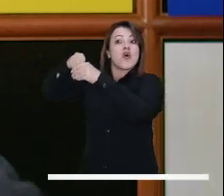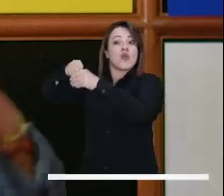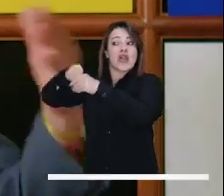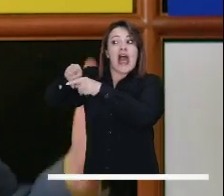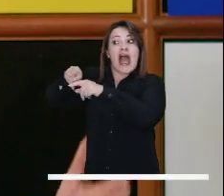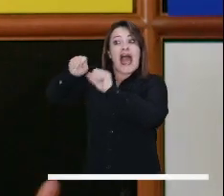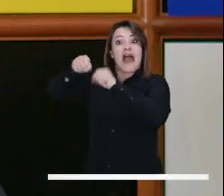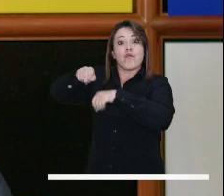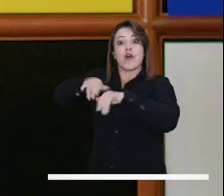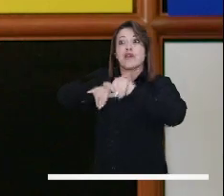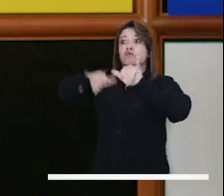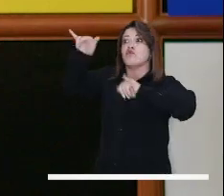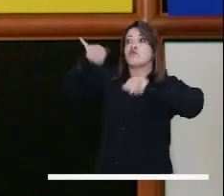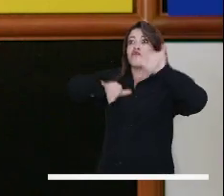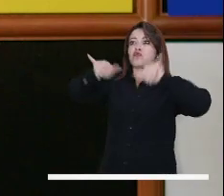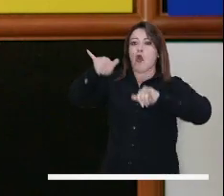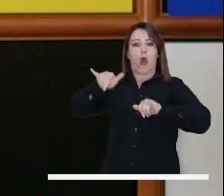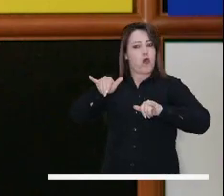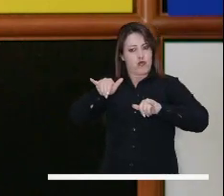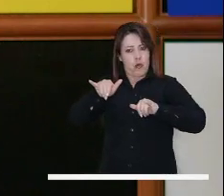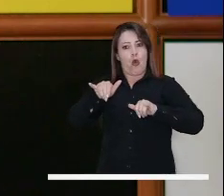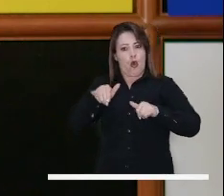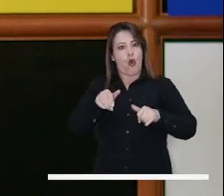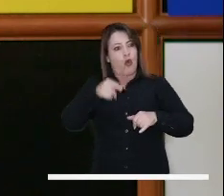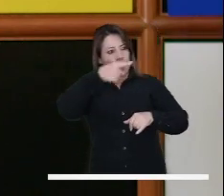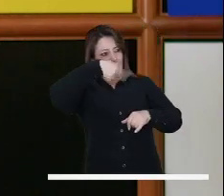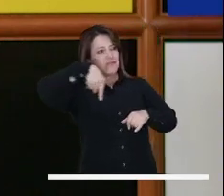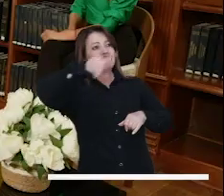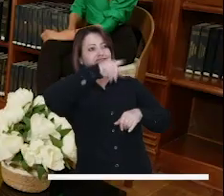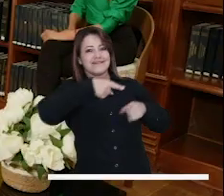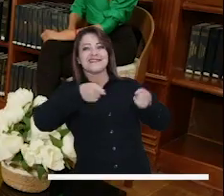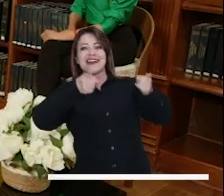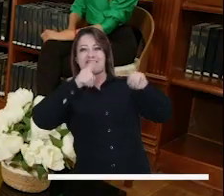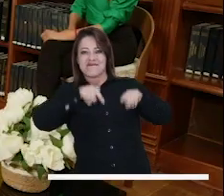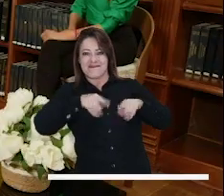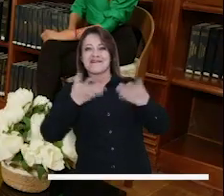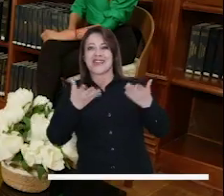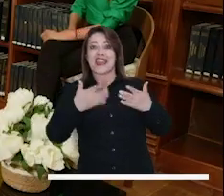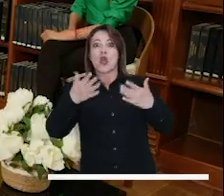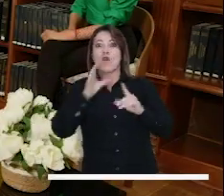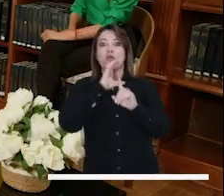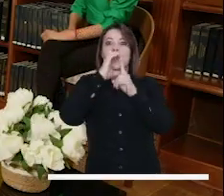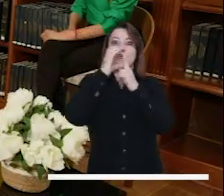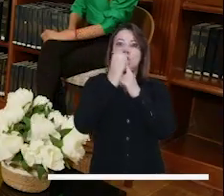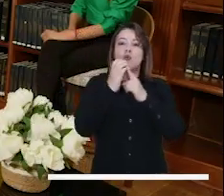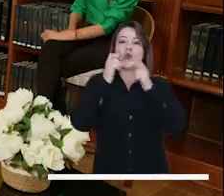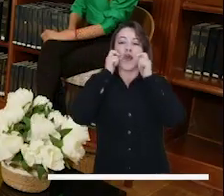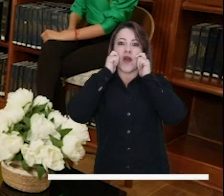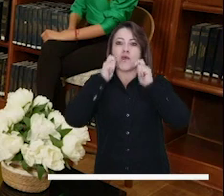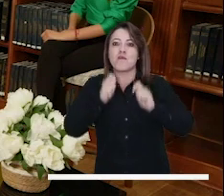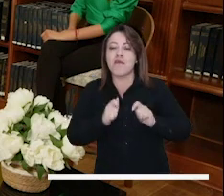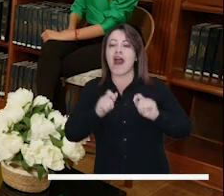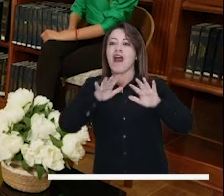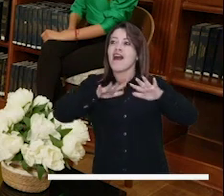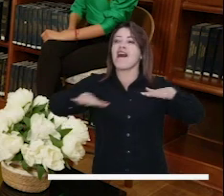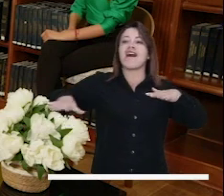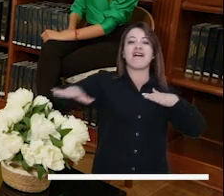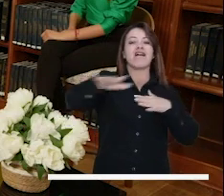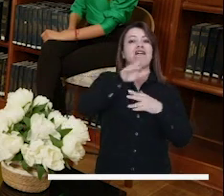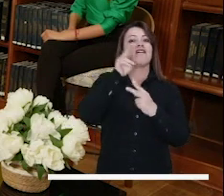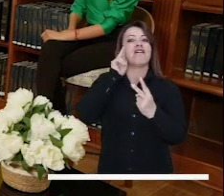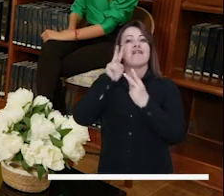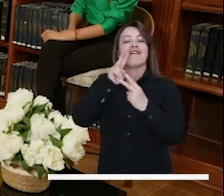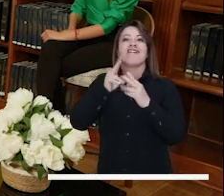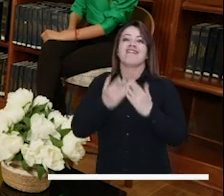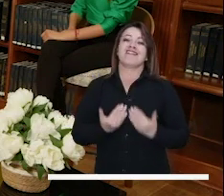puedan ir viajando por todas las hermosuras que tiene la naturaleza, por todas las creaciones culturales de los seres humanos en toda su